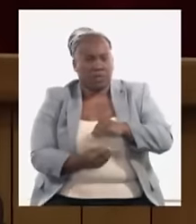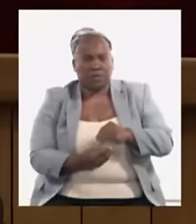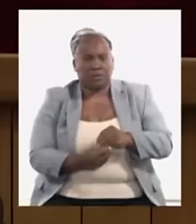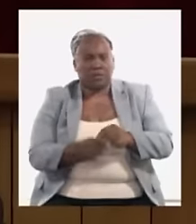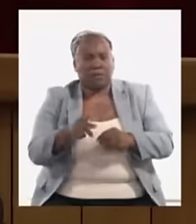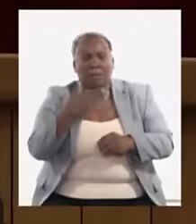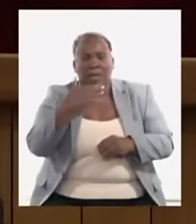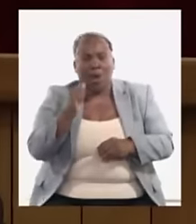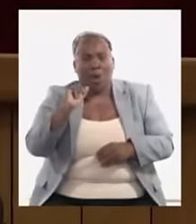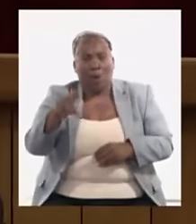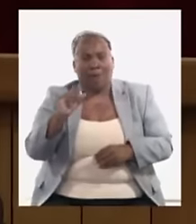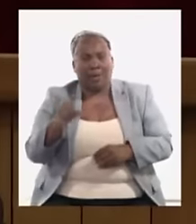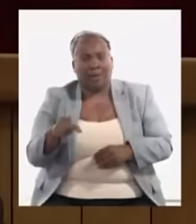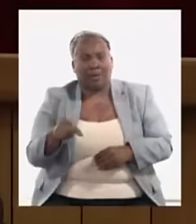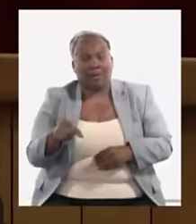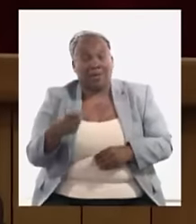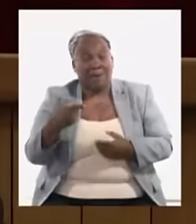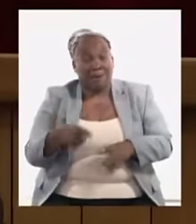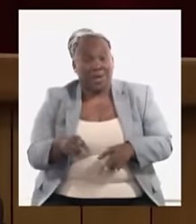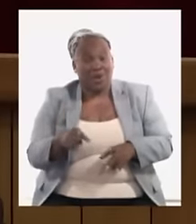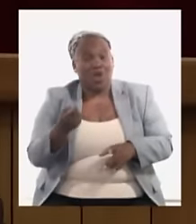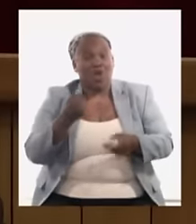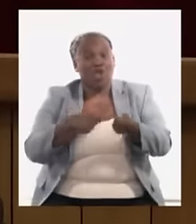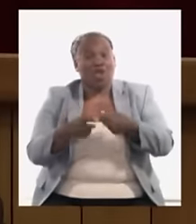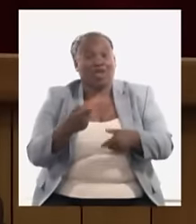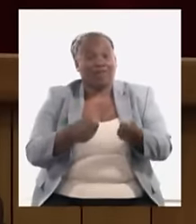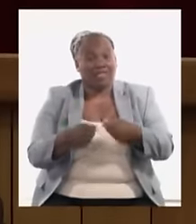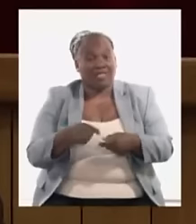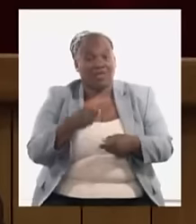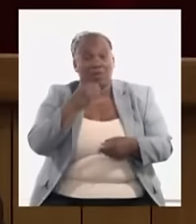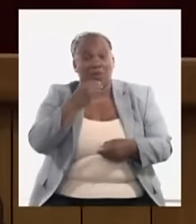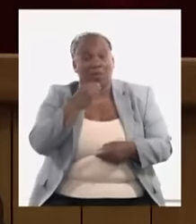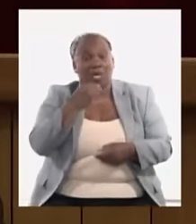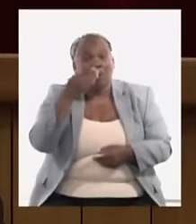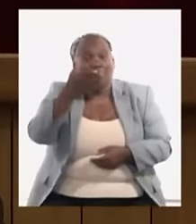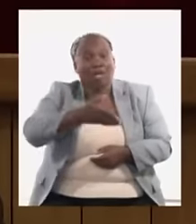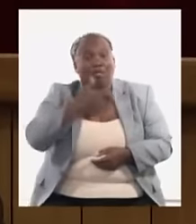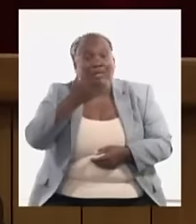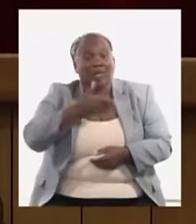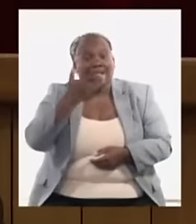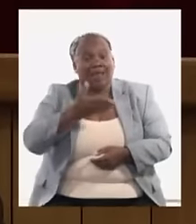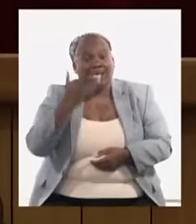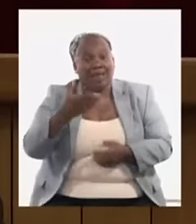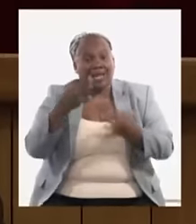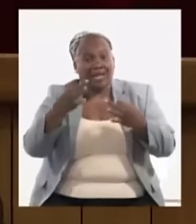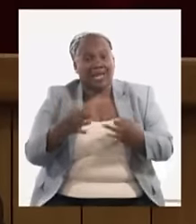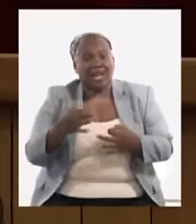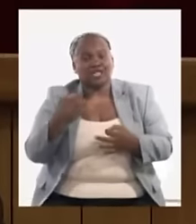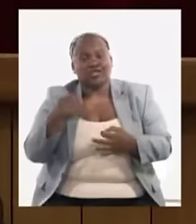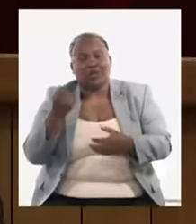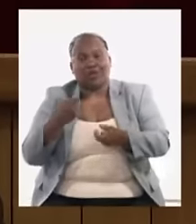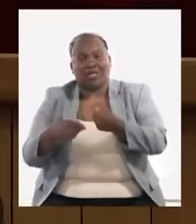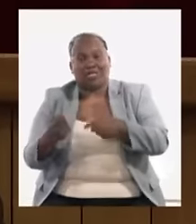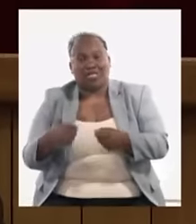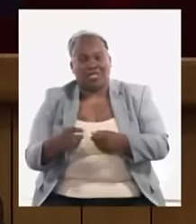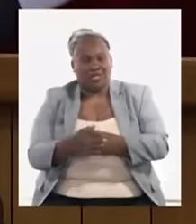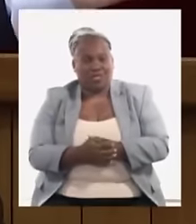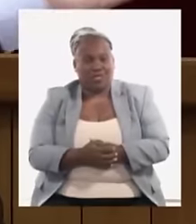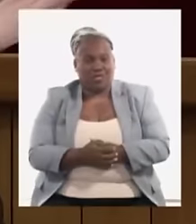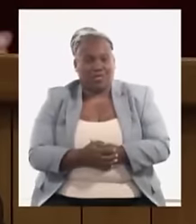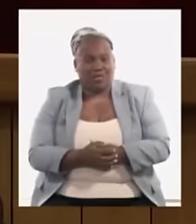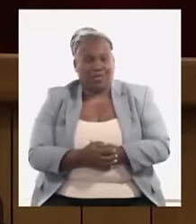mucha gente te vende y dice pero no podemos declarar el precio real en que te la estoy metiendo y por tanto